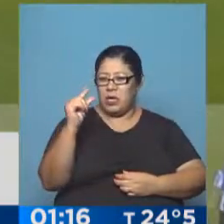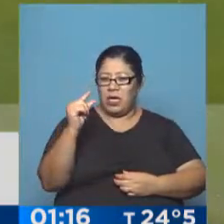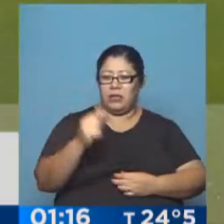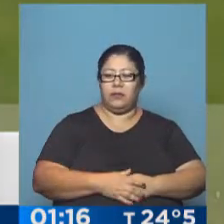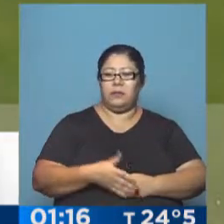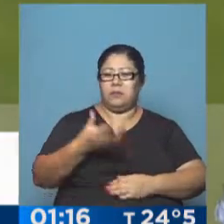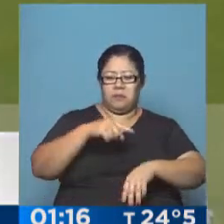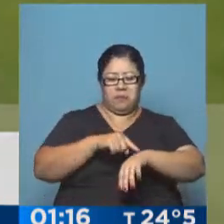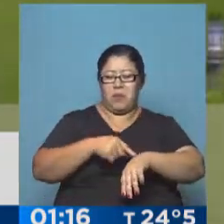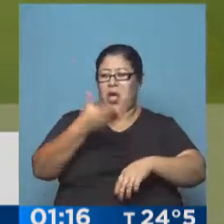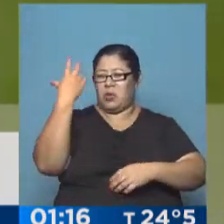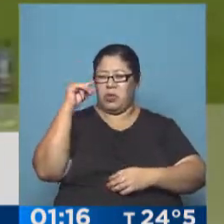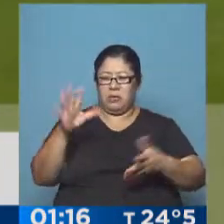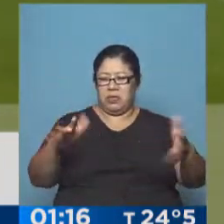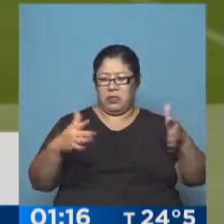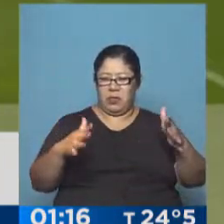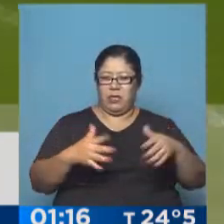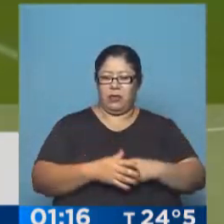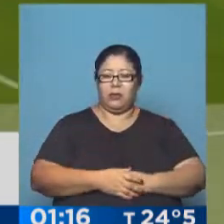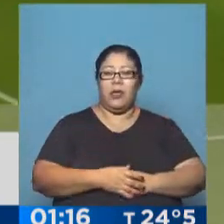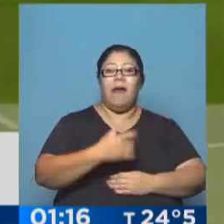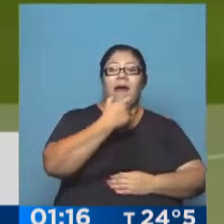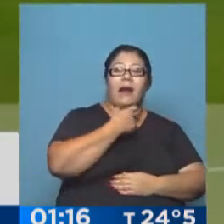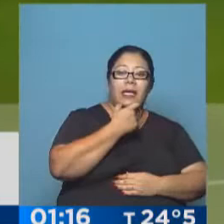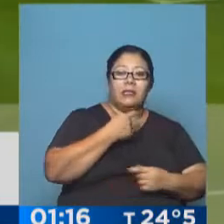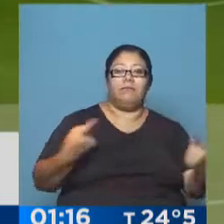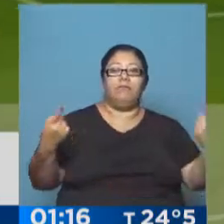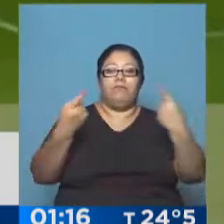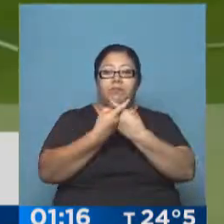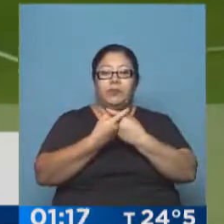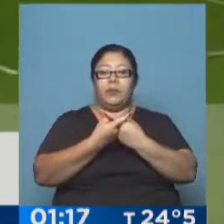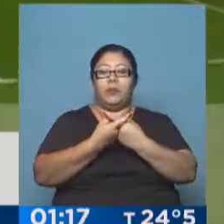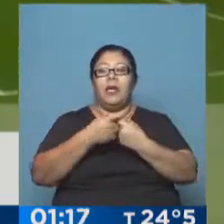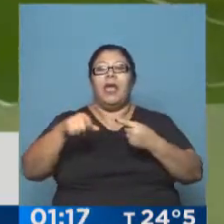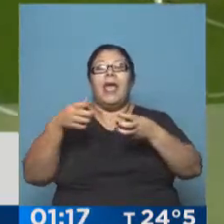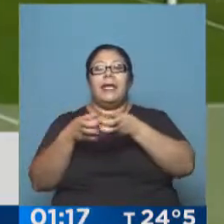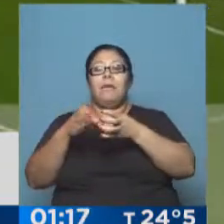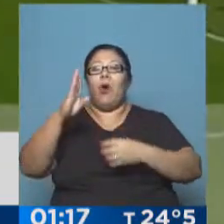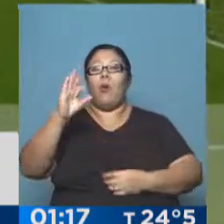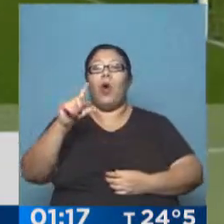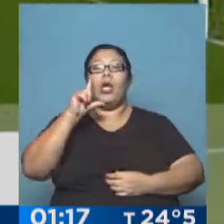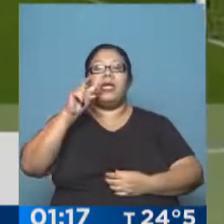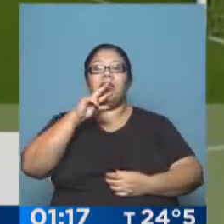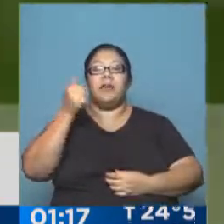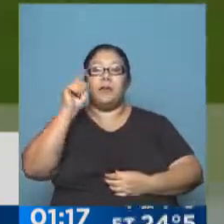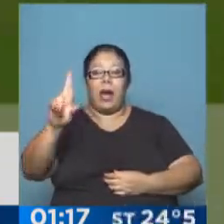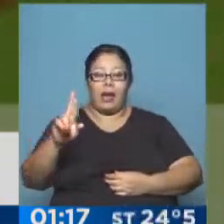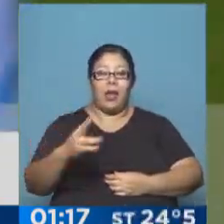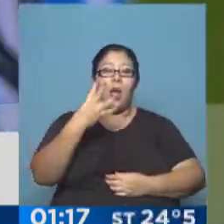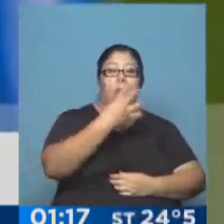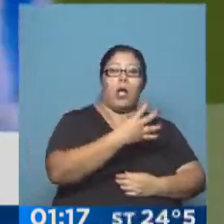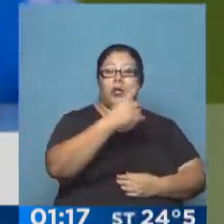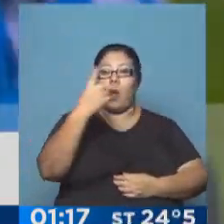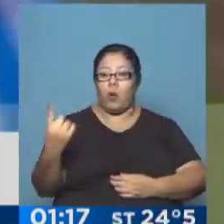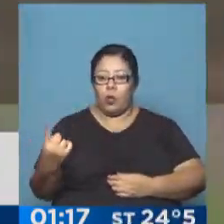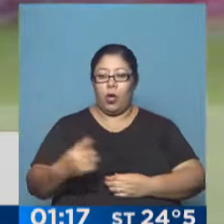o menos todavía que ha terminado Racing frente a Bolívar. 4 a 1. Fue la faena en este caso del conjunto de la